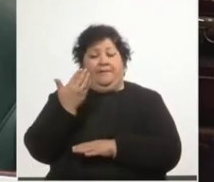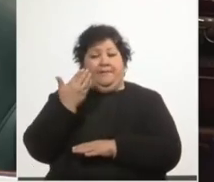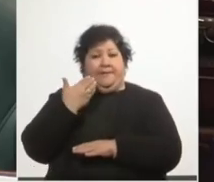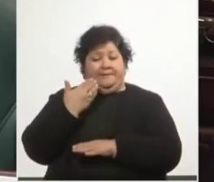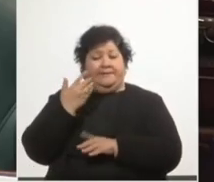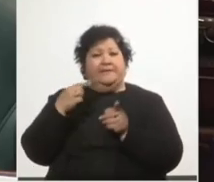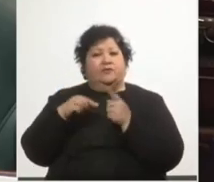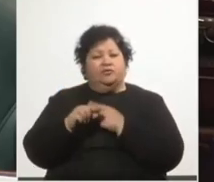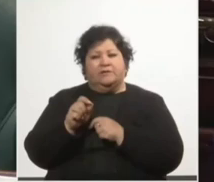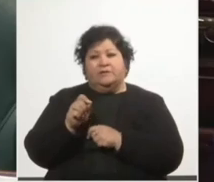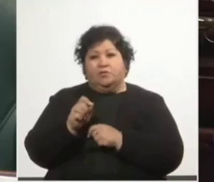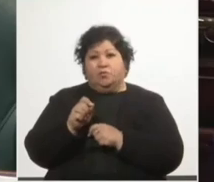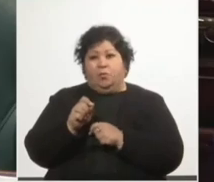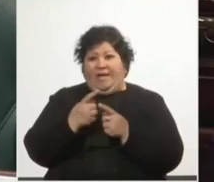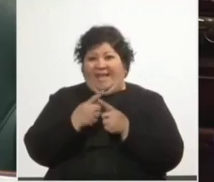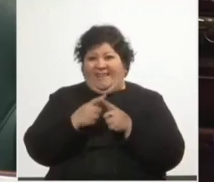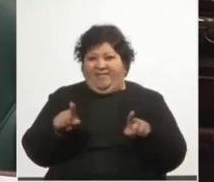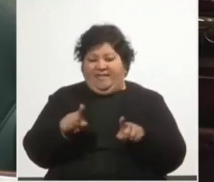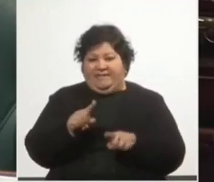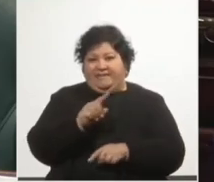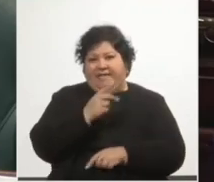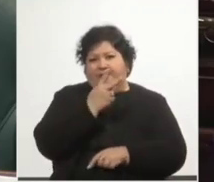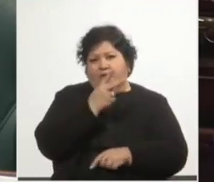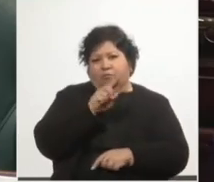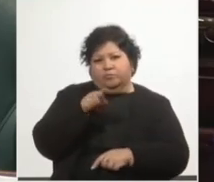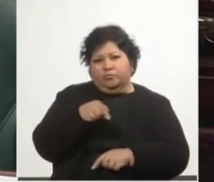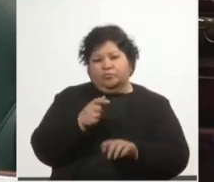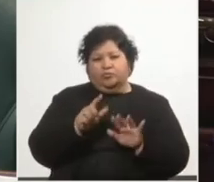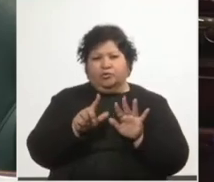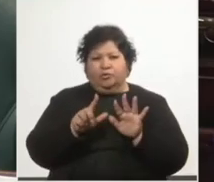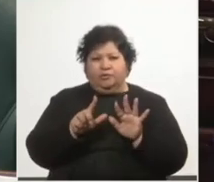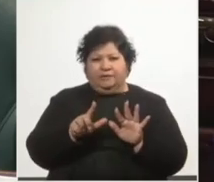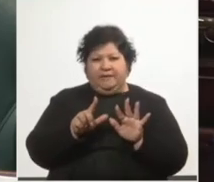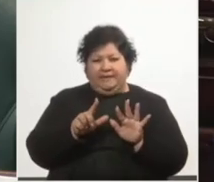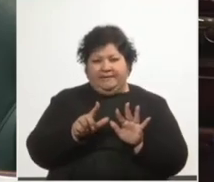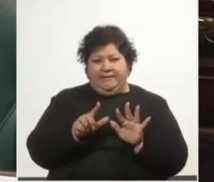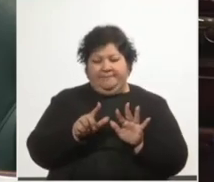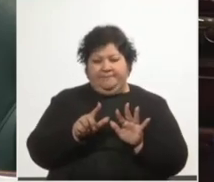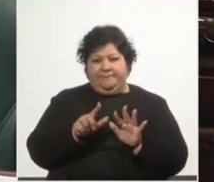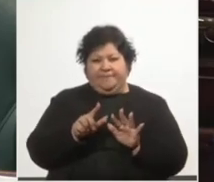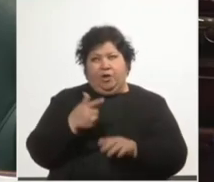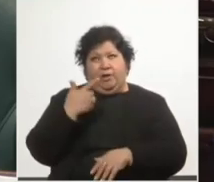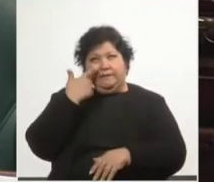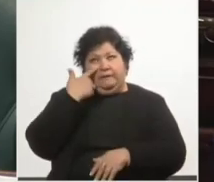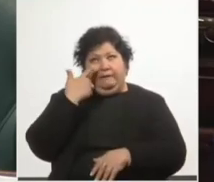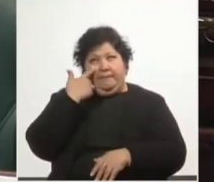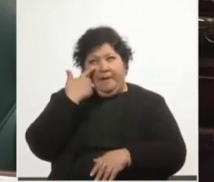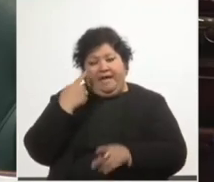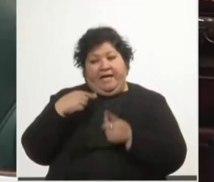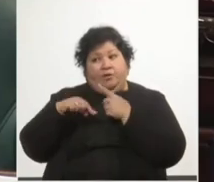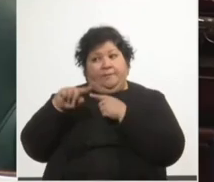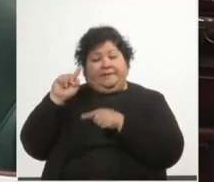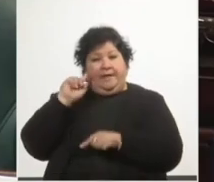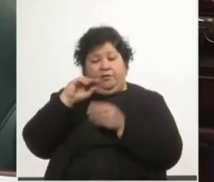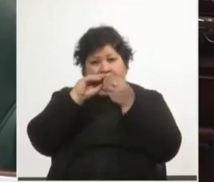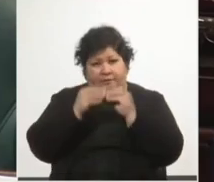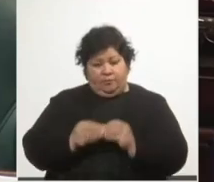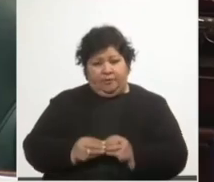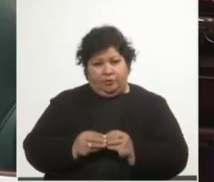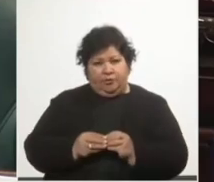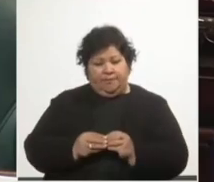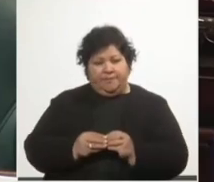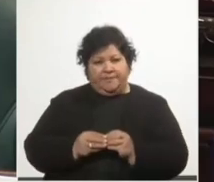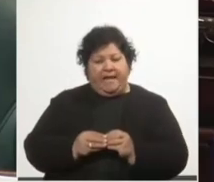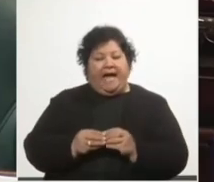de tener una brecha negativa de 2.7, según lo estimado el año pasado, en el presupuesto, a tener